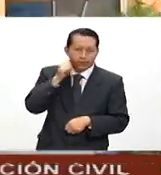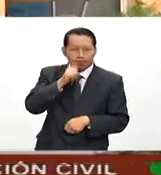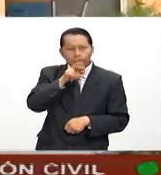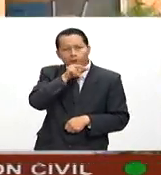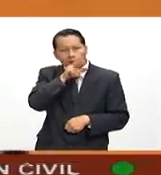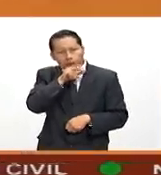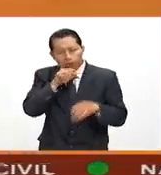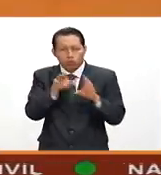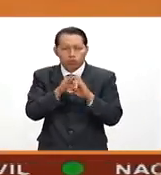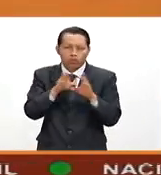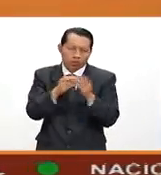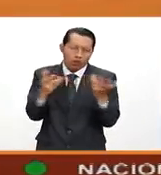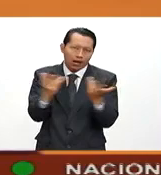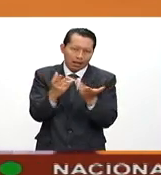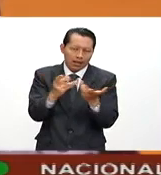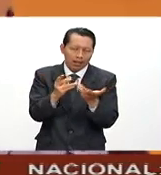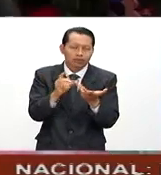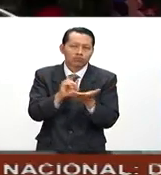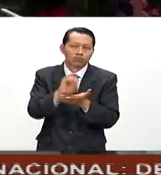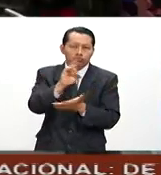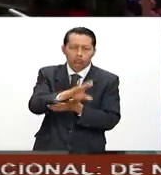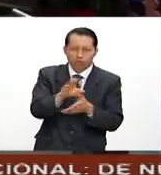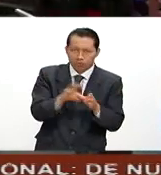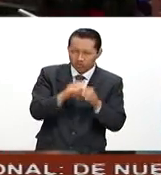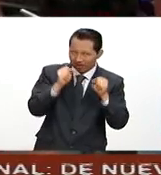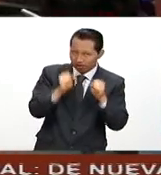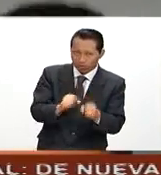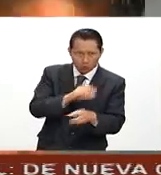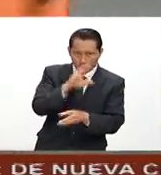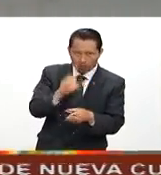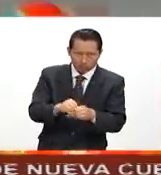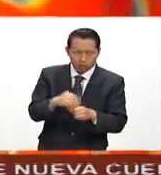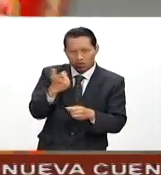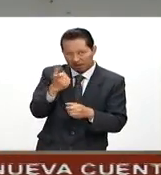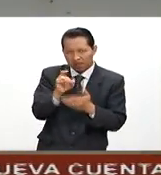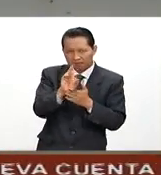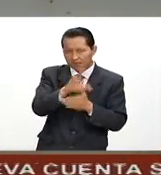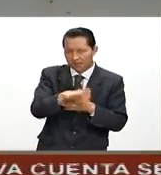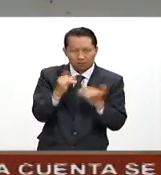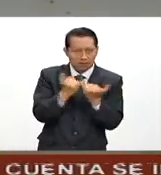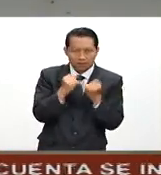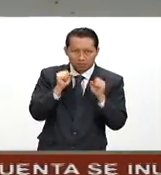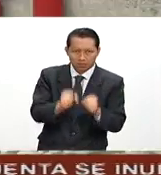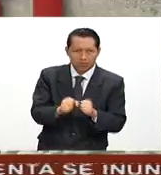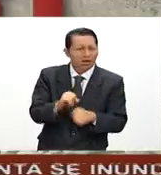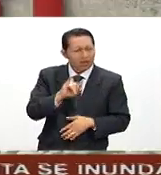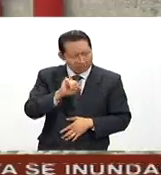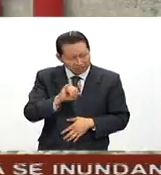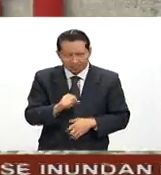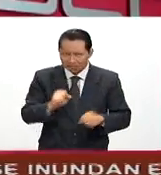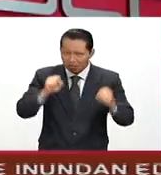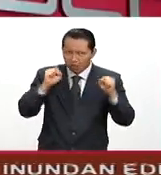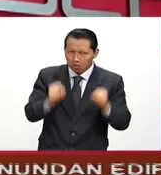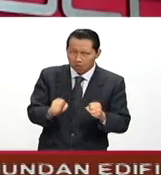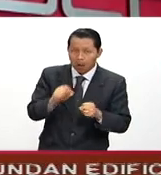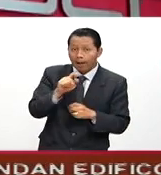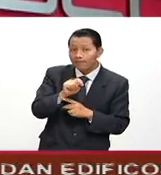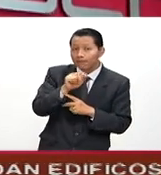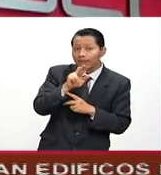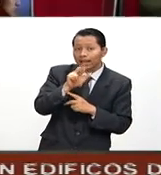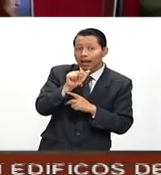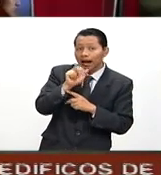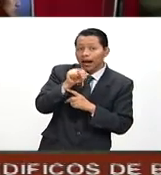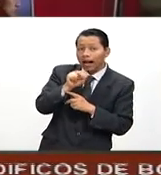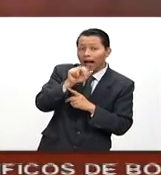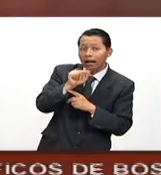cuando hace uno este tipo de transferencias. Está asegurada la seguridad de las transacciones. Es correcto, nada más les recuerdo que en el caso de Transas, que